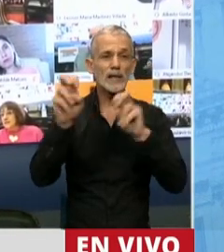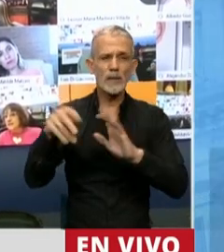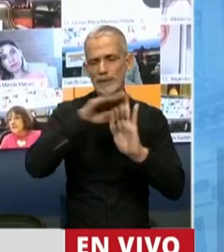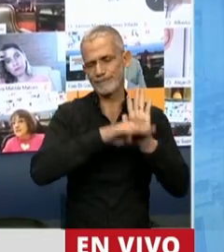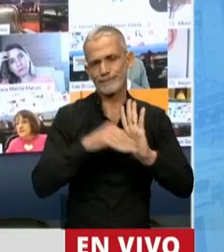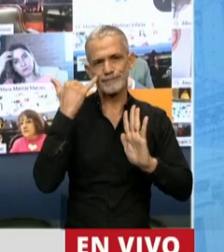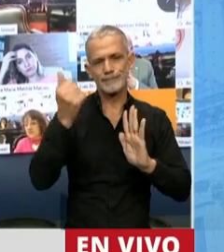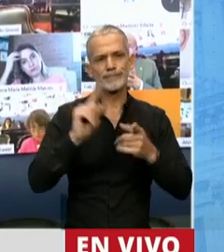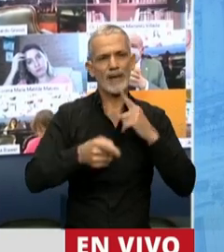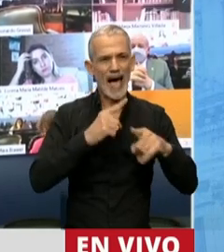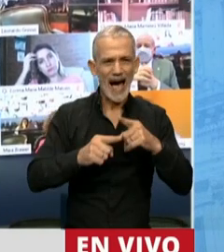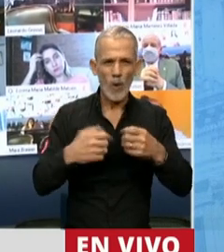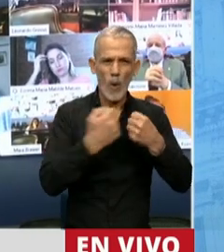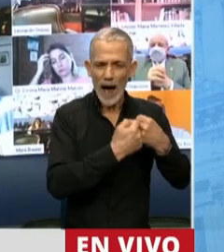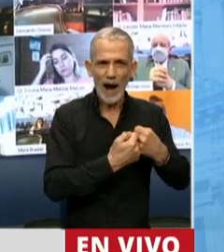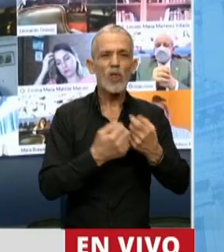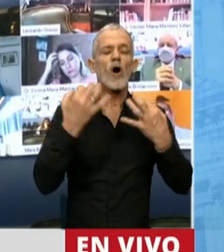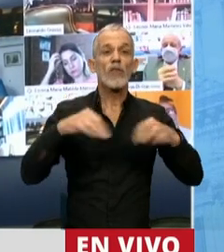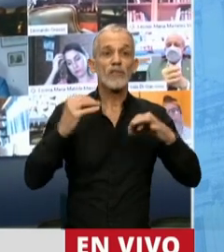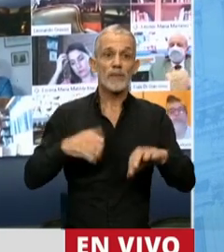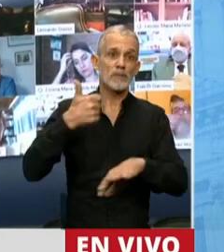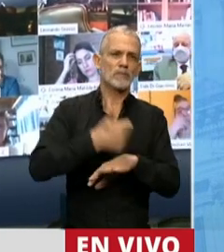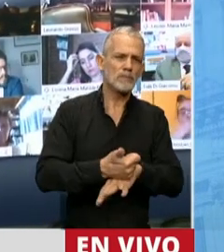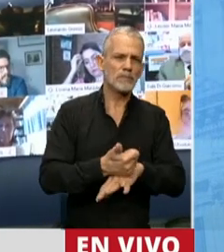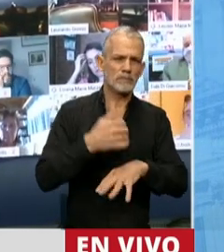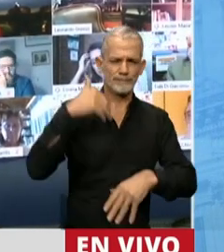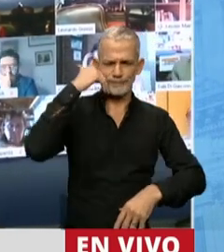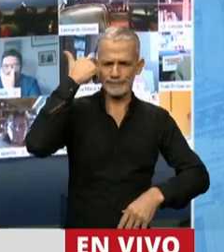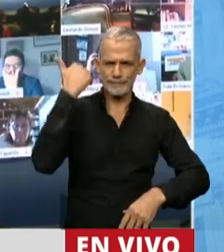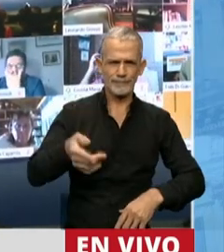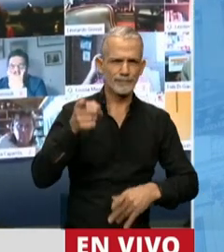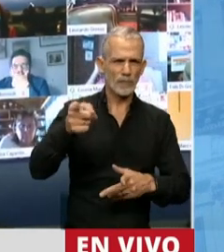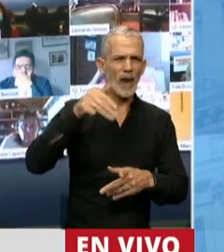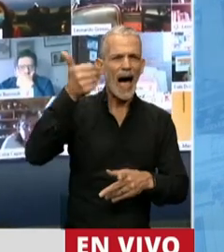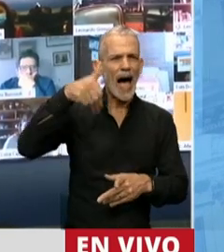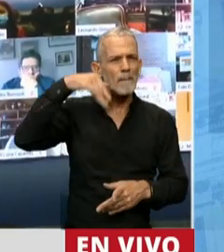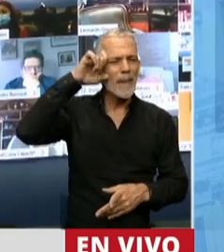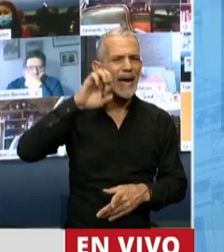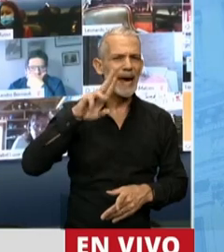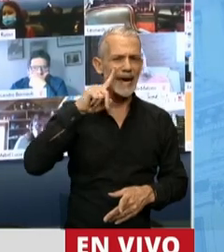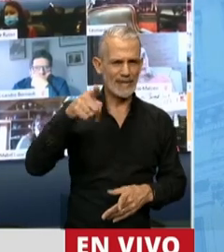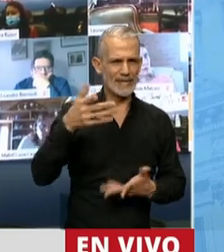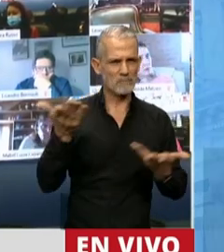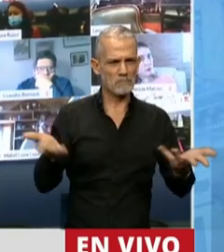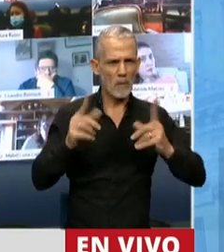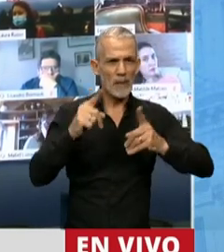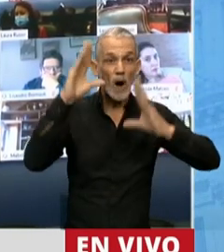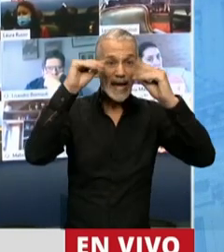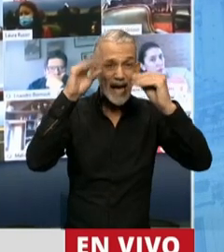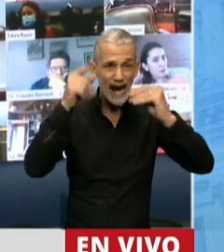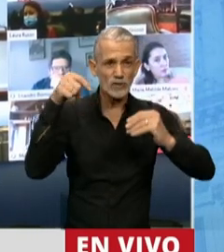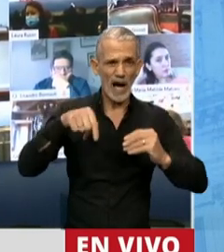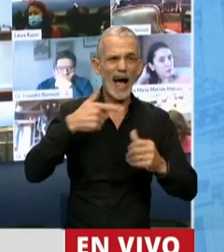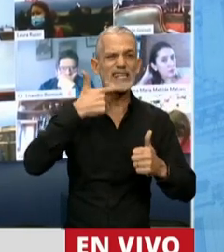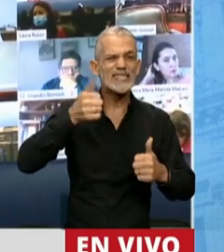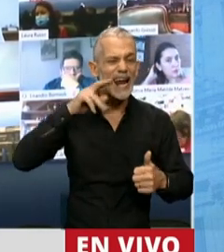acordado, donde tuvimos que asistir a las vergonzosas exhibiciones de Ameri. Y a la noche lo tuvimos acá,